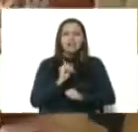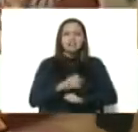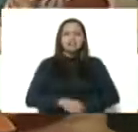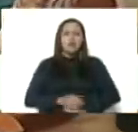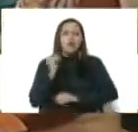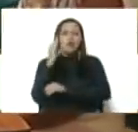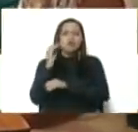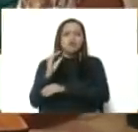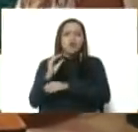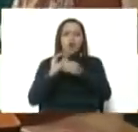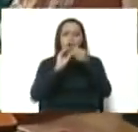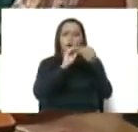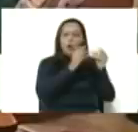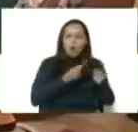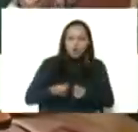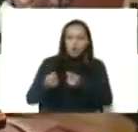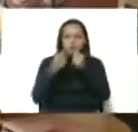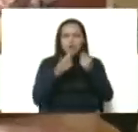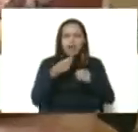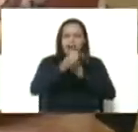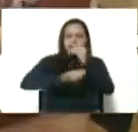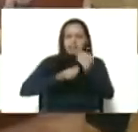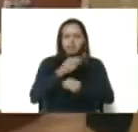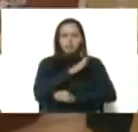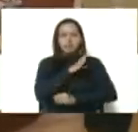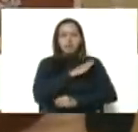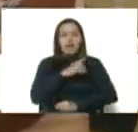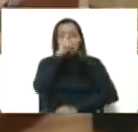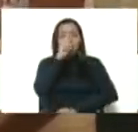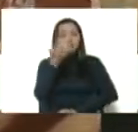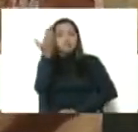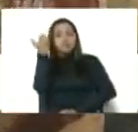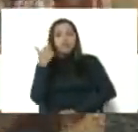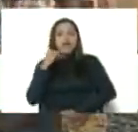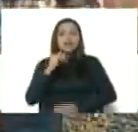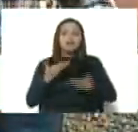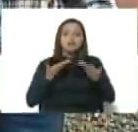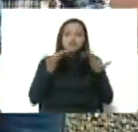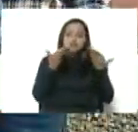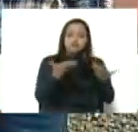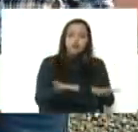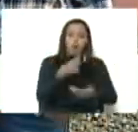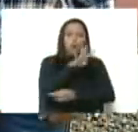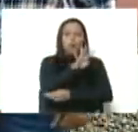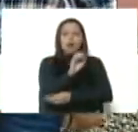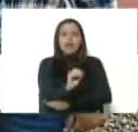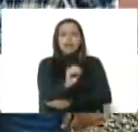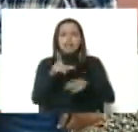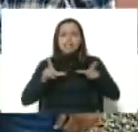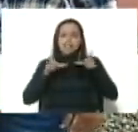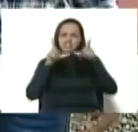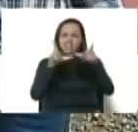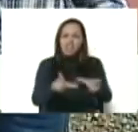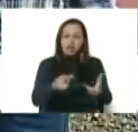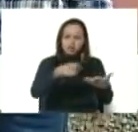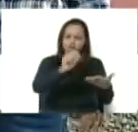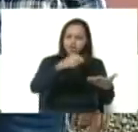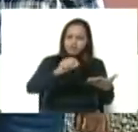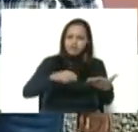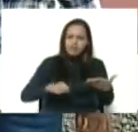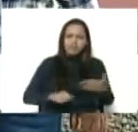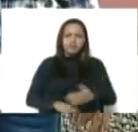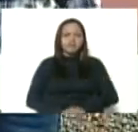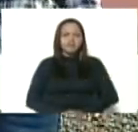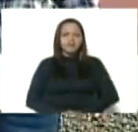Productiva. Estuvimos el año pasado entregando aquí 40 certificados de registro a